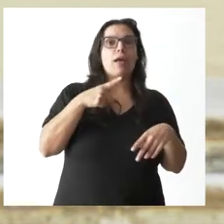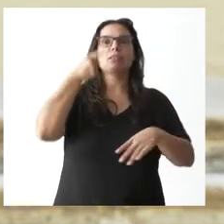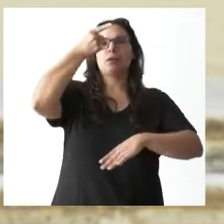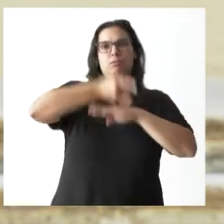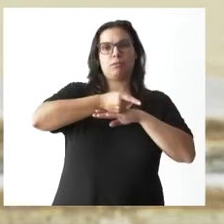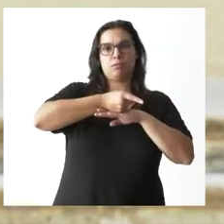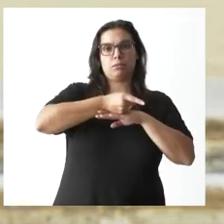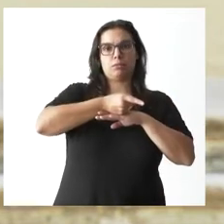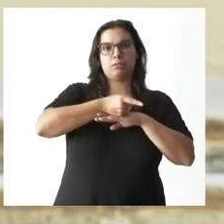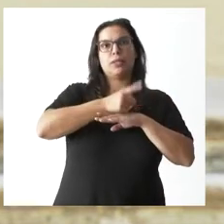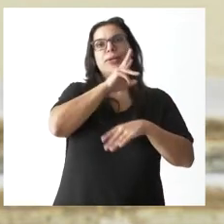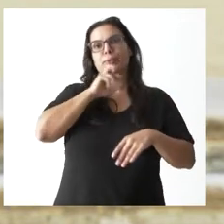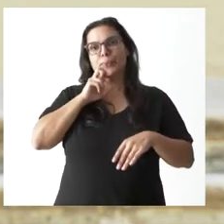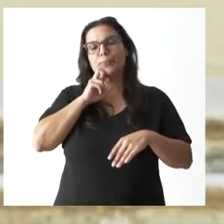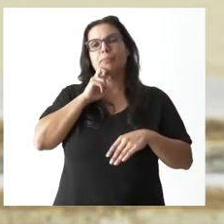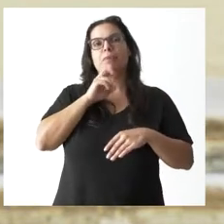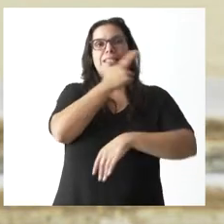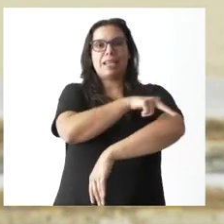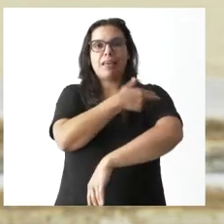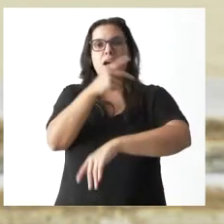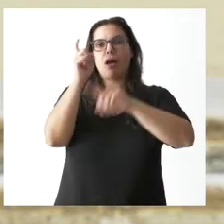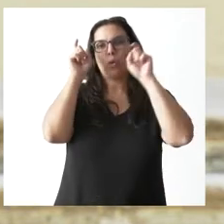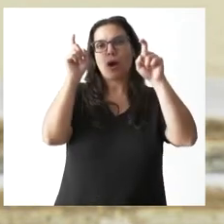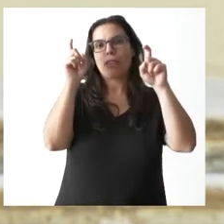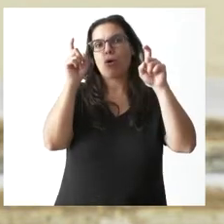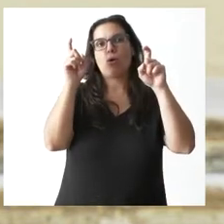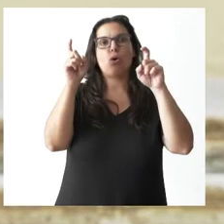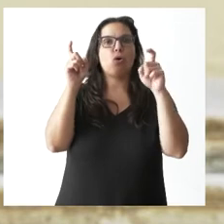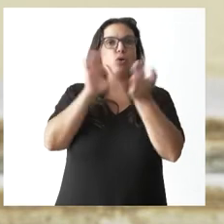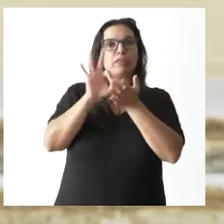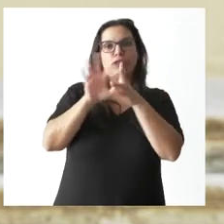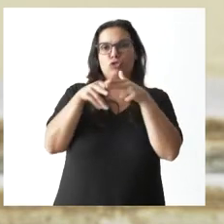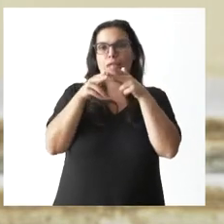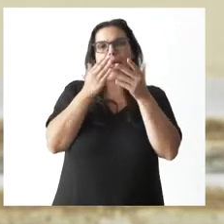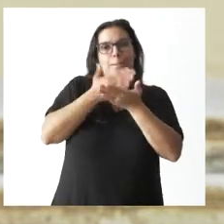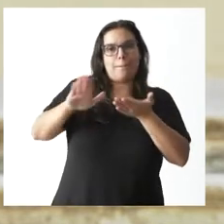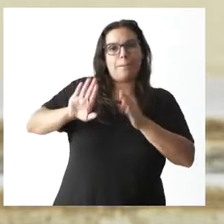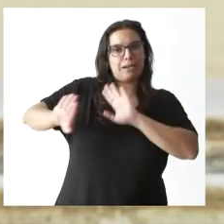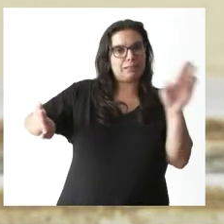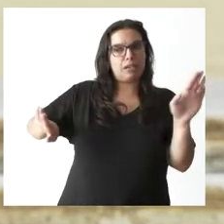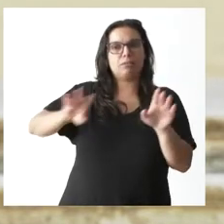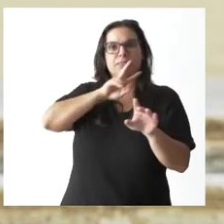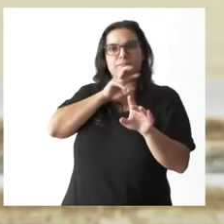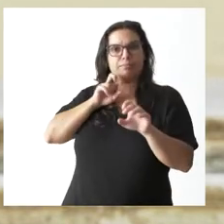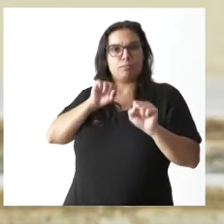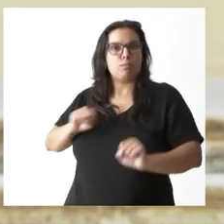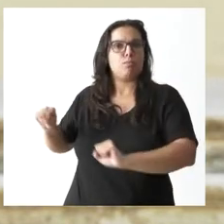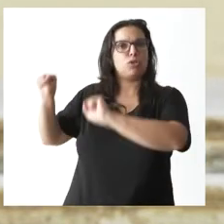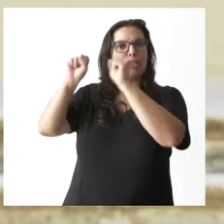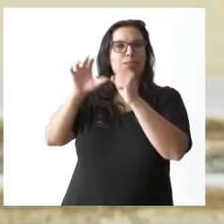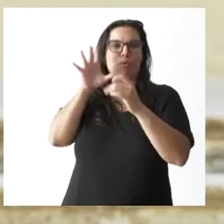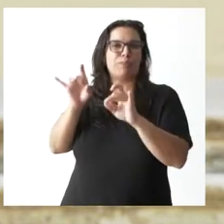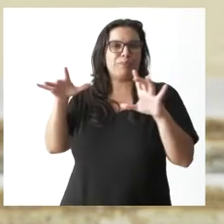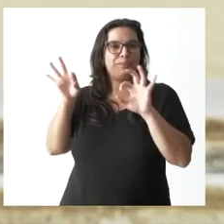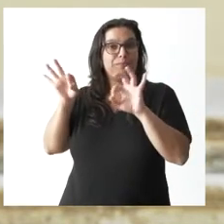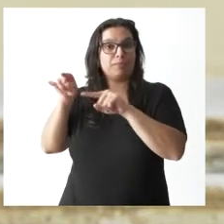aquellos servicios como sanidad, educación o los servicios sociales, protegiendo esos sectores tan sensibles.